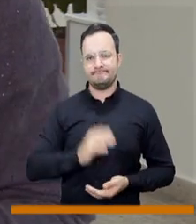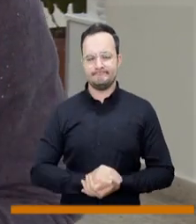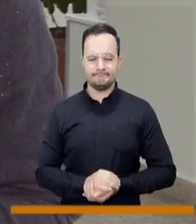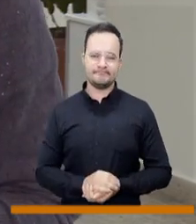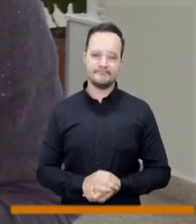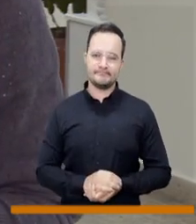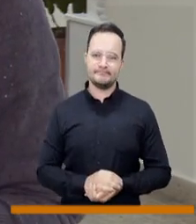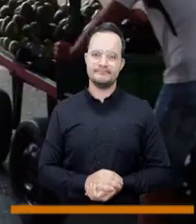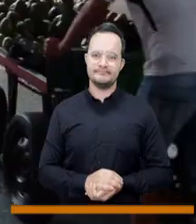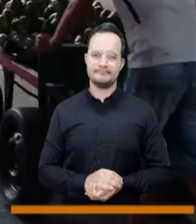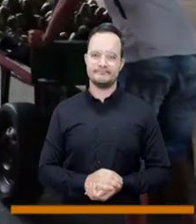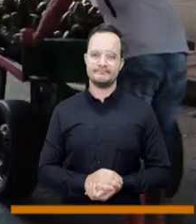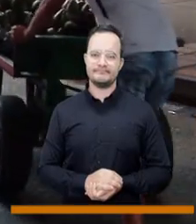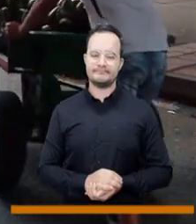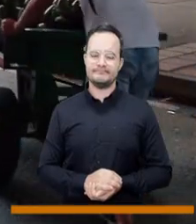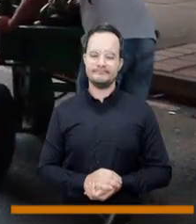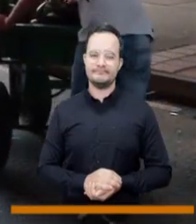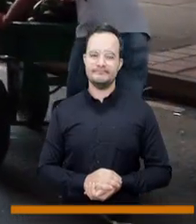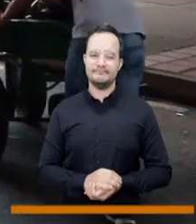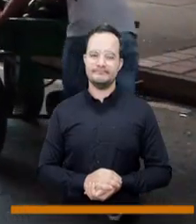estas situaciones tan graves.